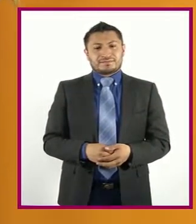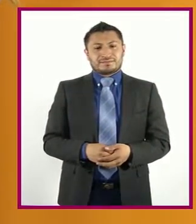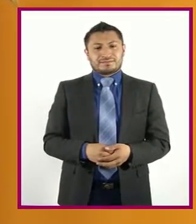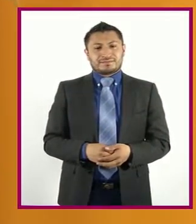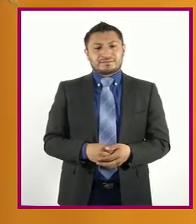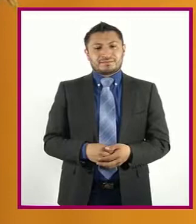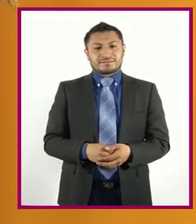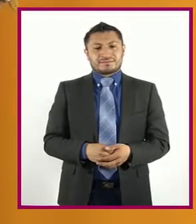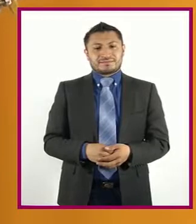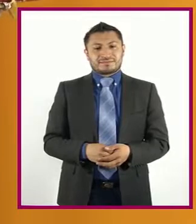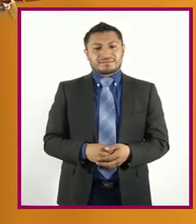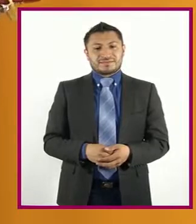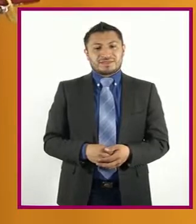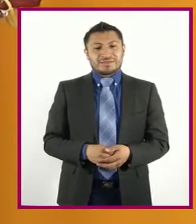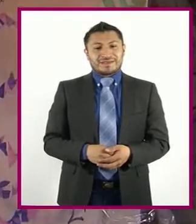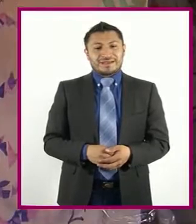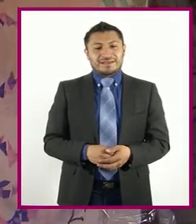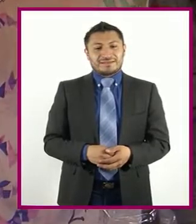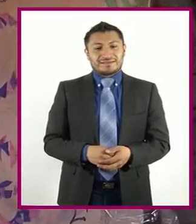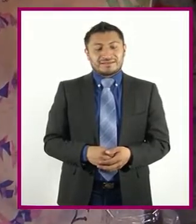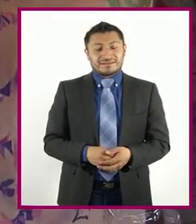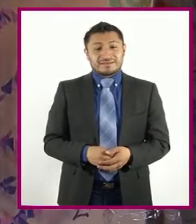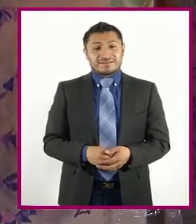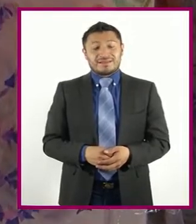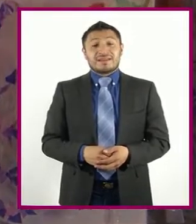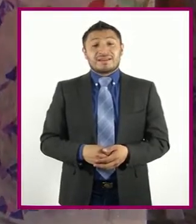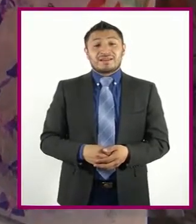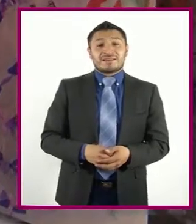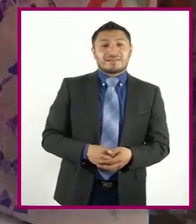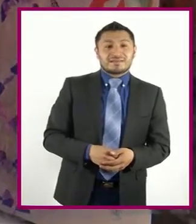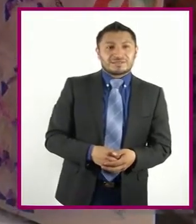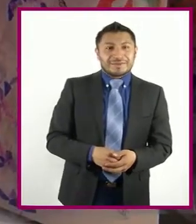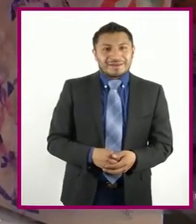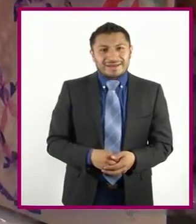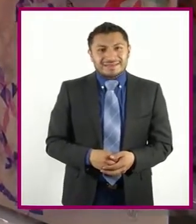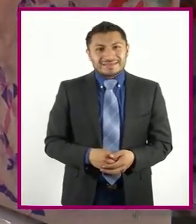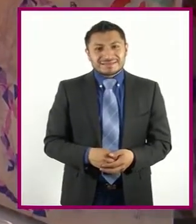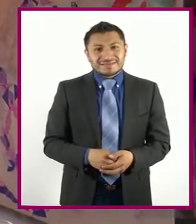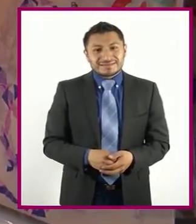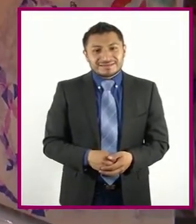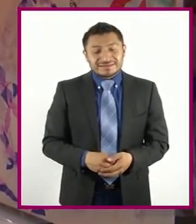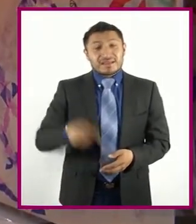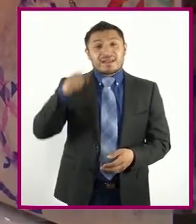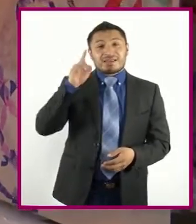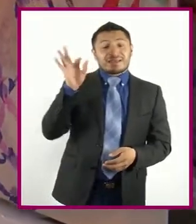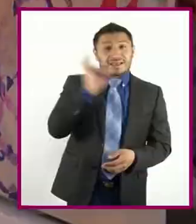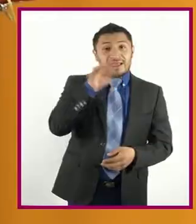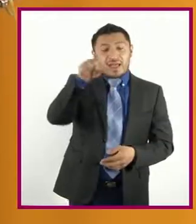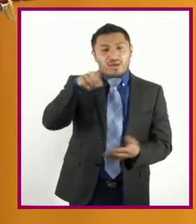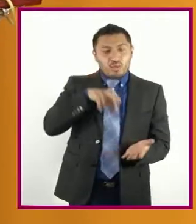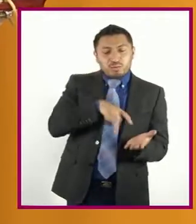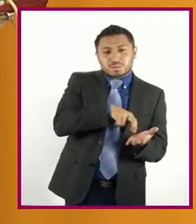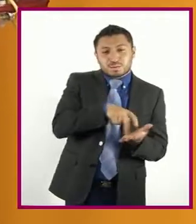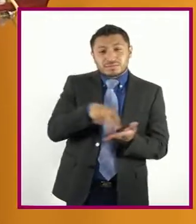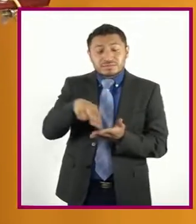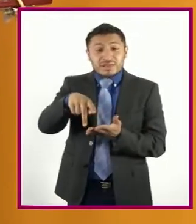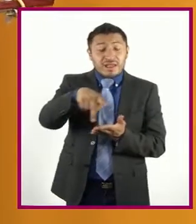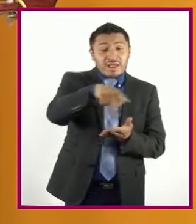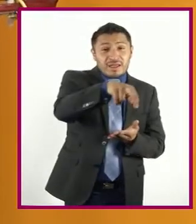Y caminas Por ahí Por ahí Y